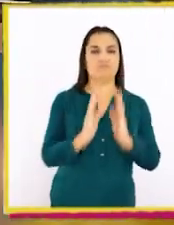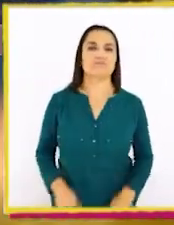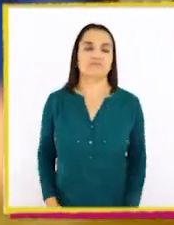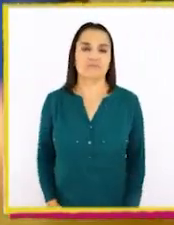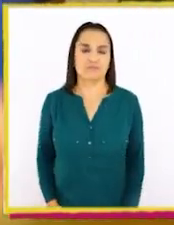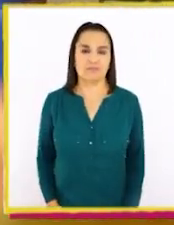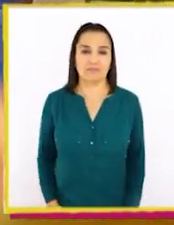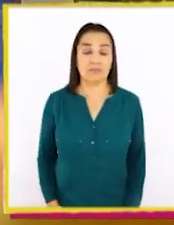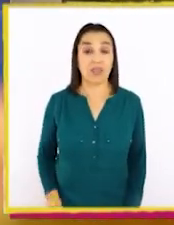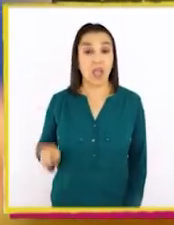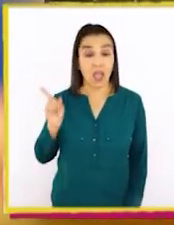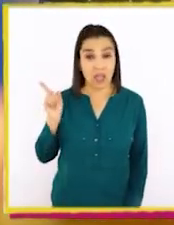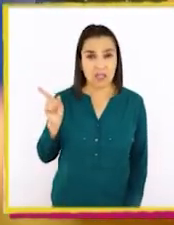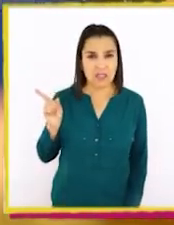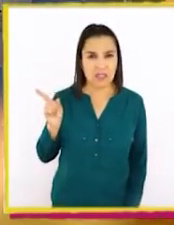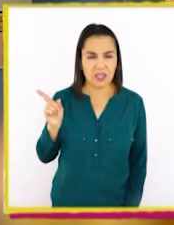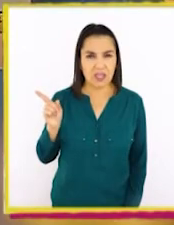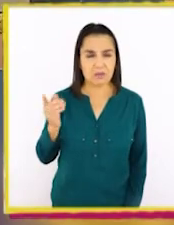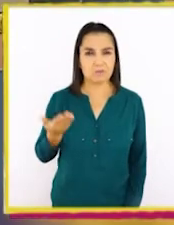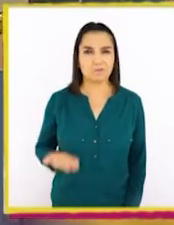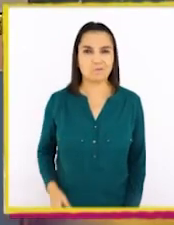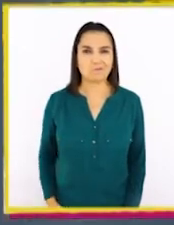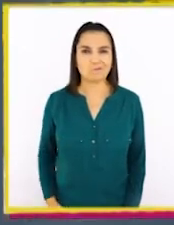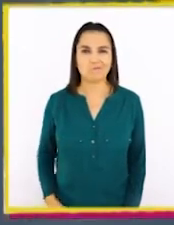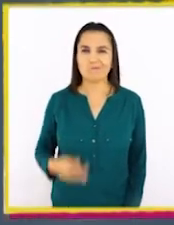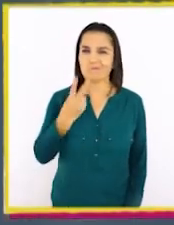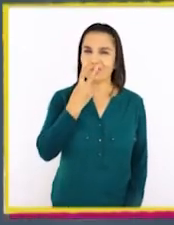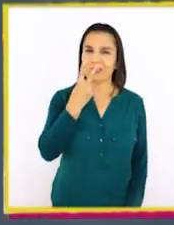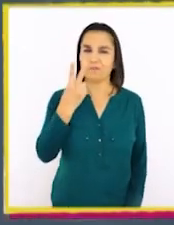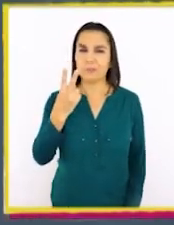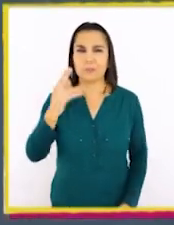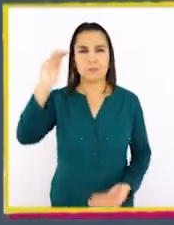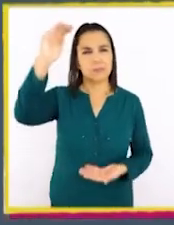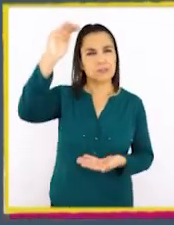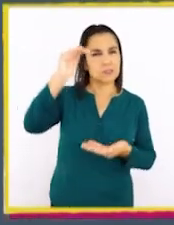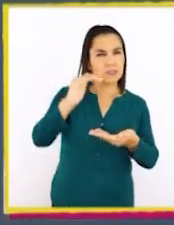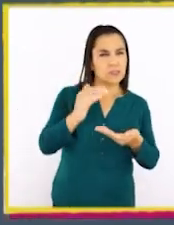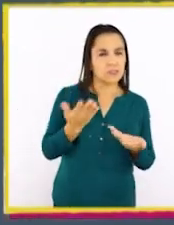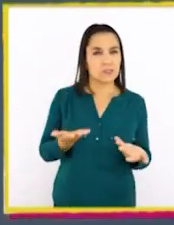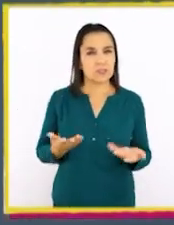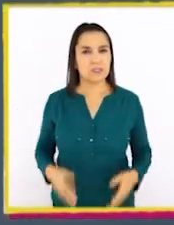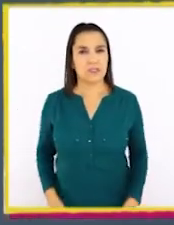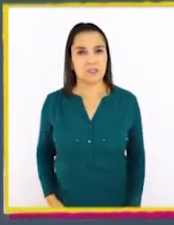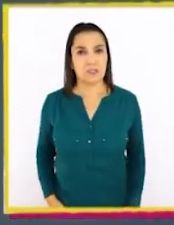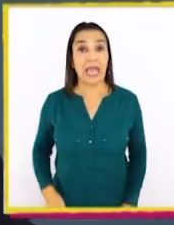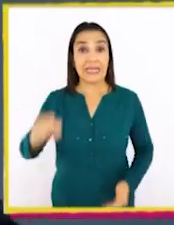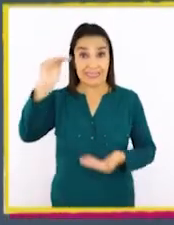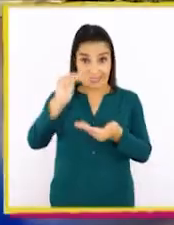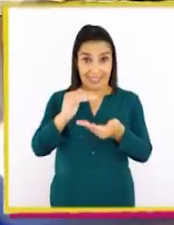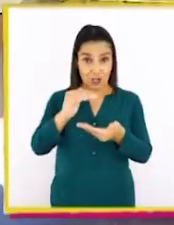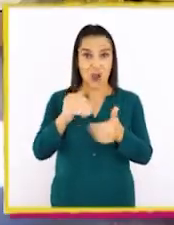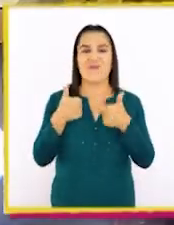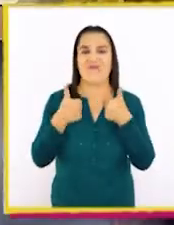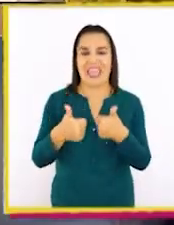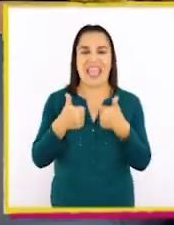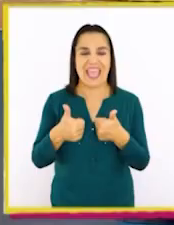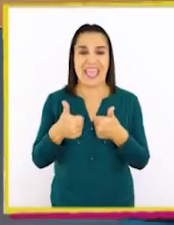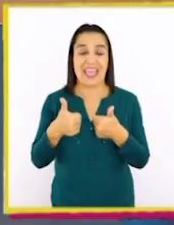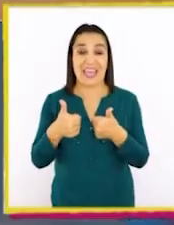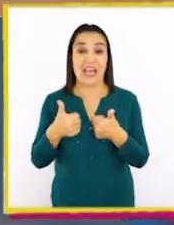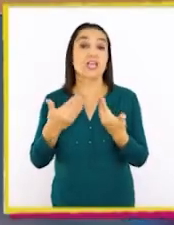¿Y este? A ver, ¿qué tamaño es? ¡Chico! ¡Muy bien!